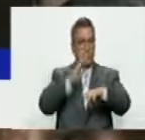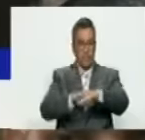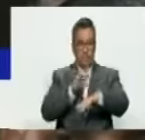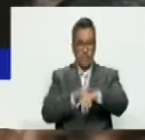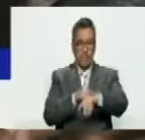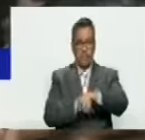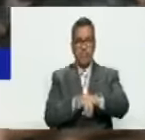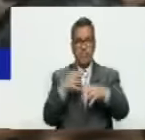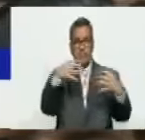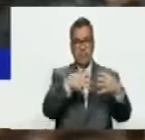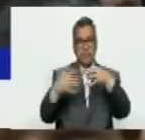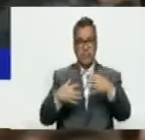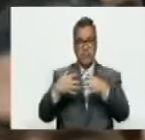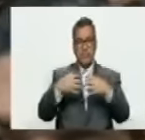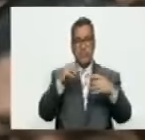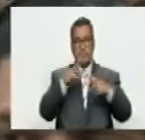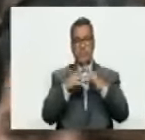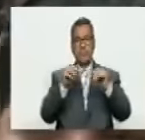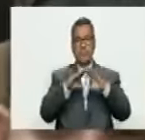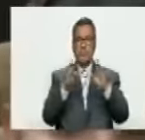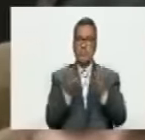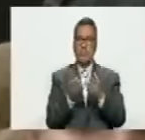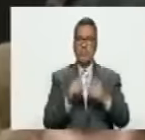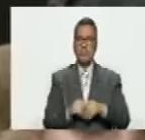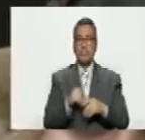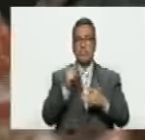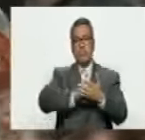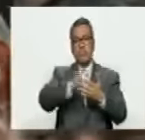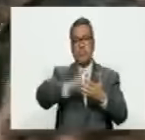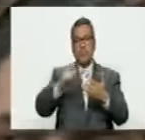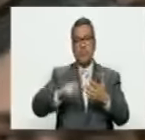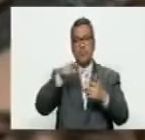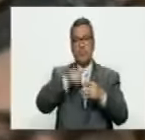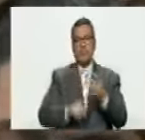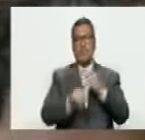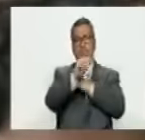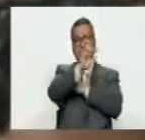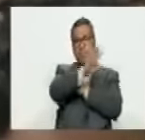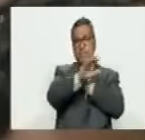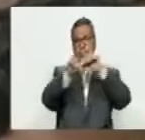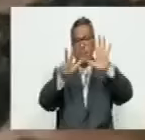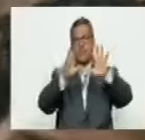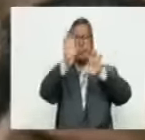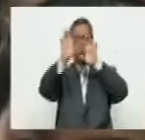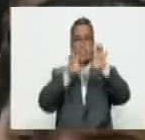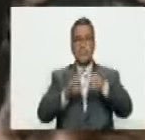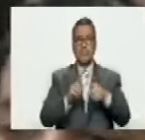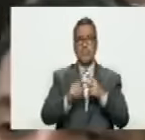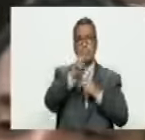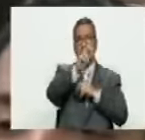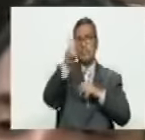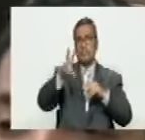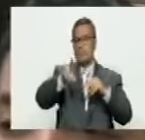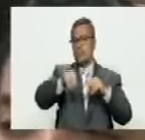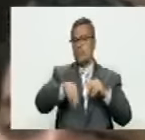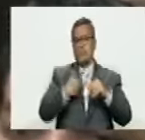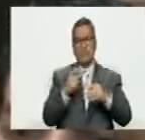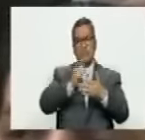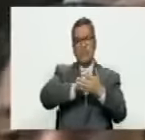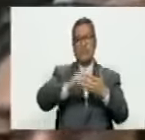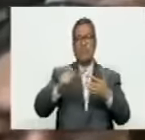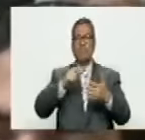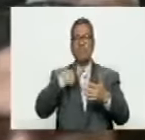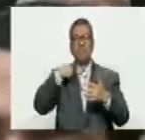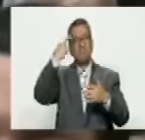de guerras bélicas pues está firmado por 158 países 22 países no lo firman quienes